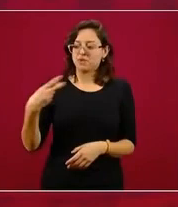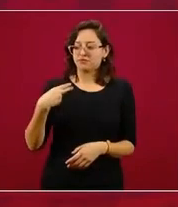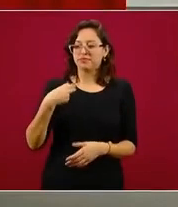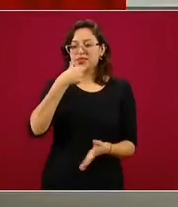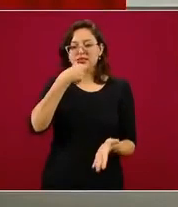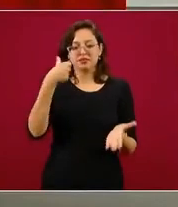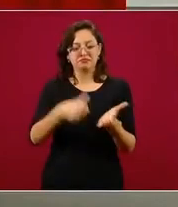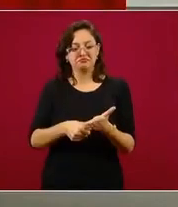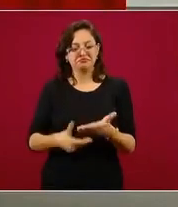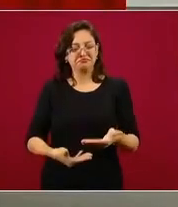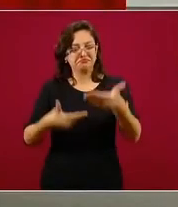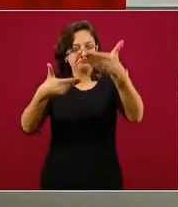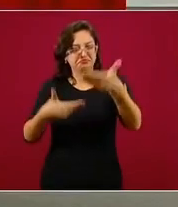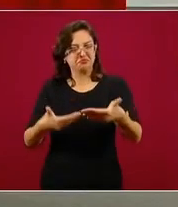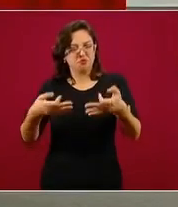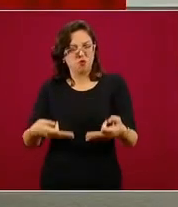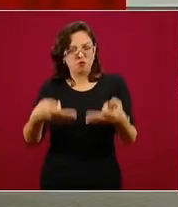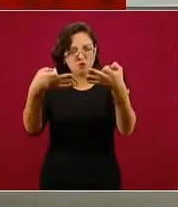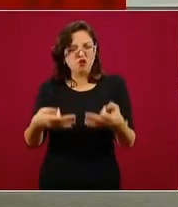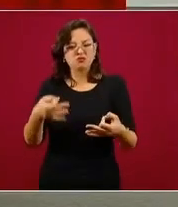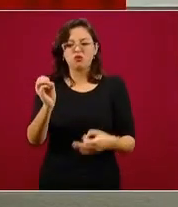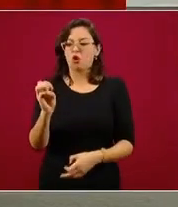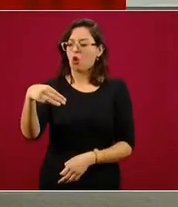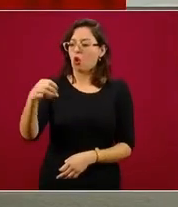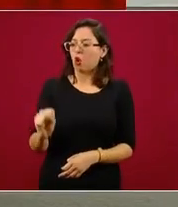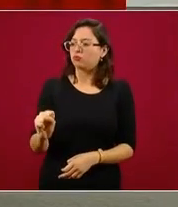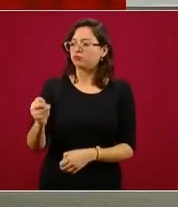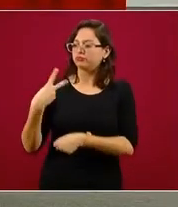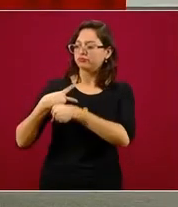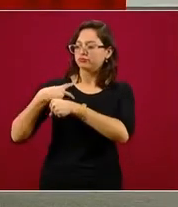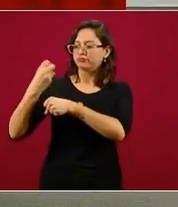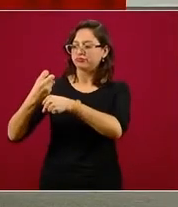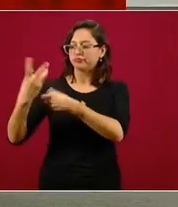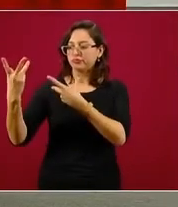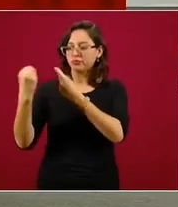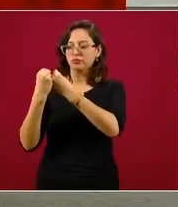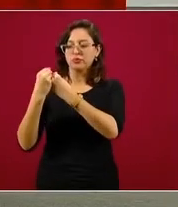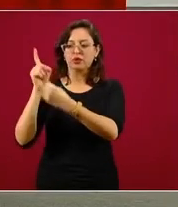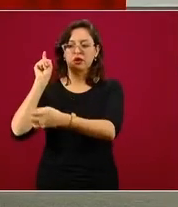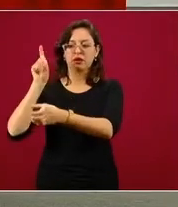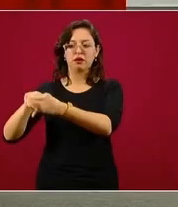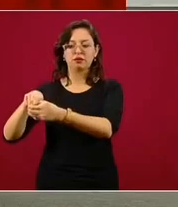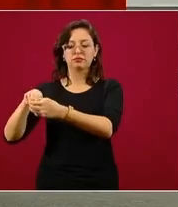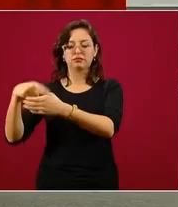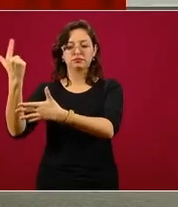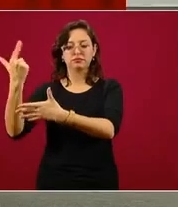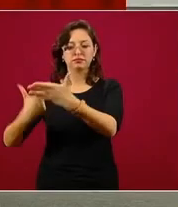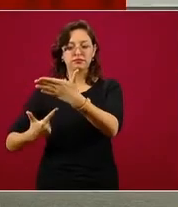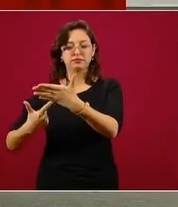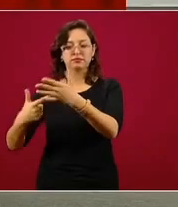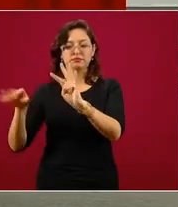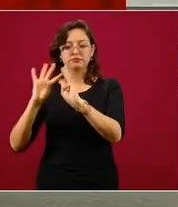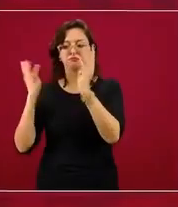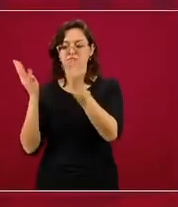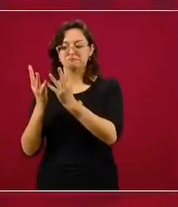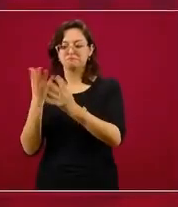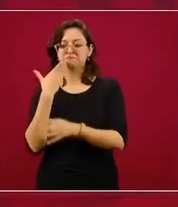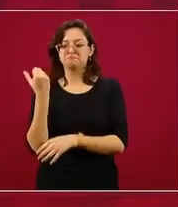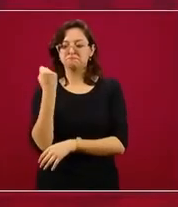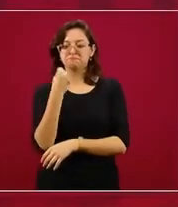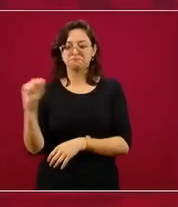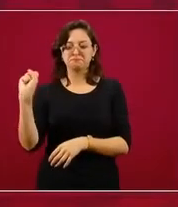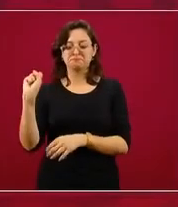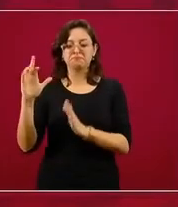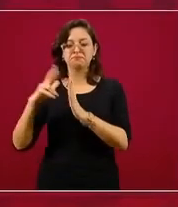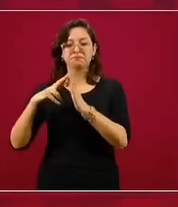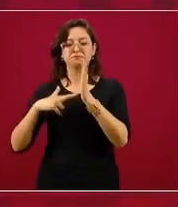formalizando la invitación que me hace la Organización Mundial de la Salud para integrarme a la lista de personas expertas